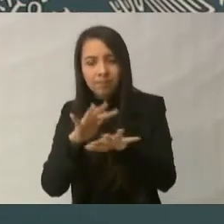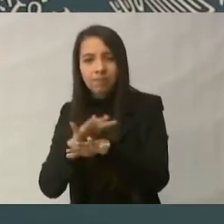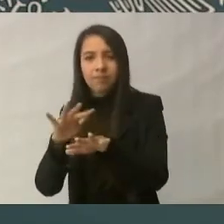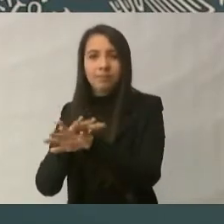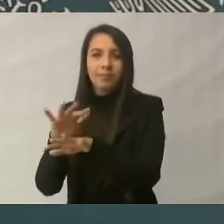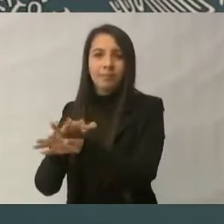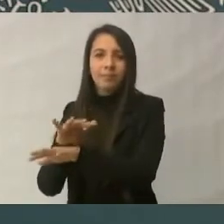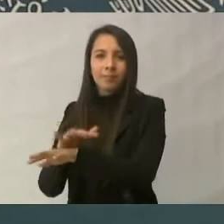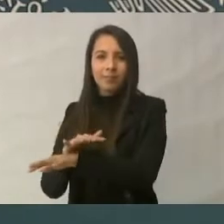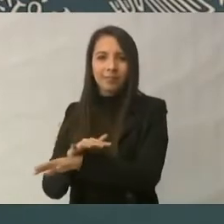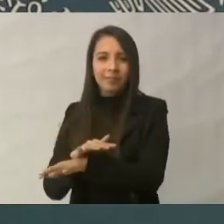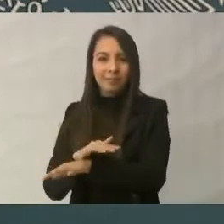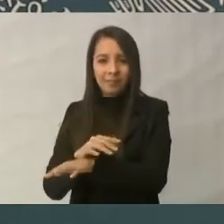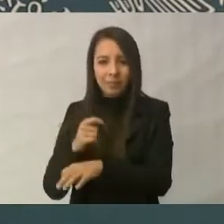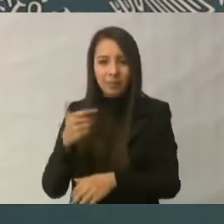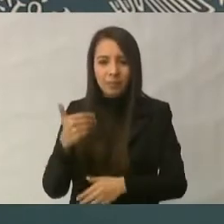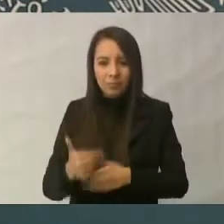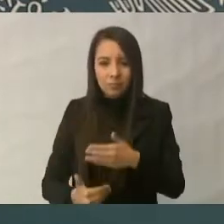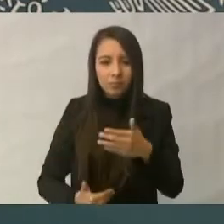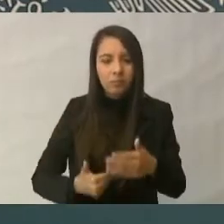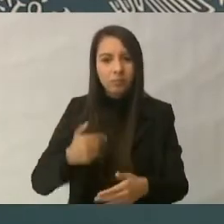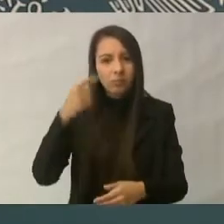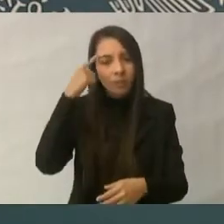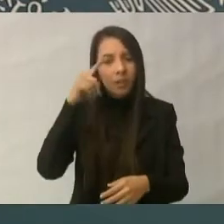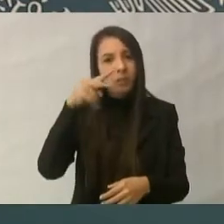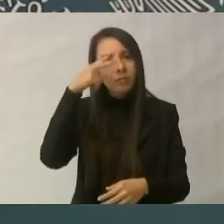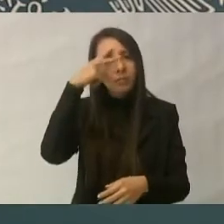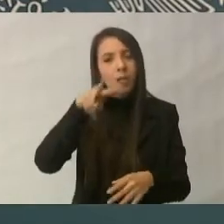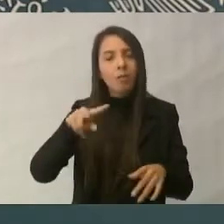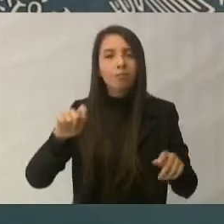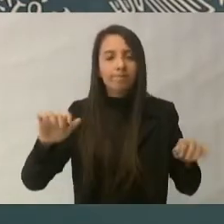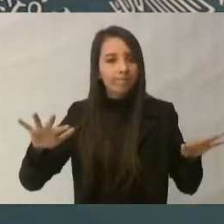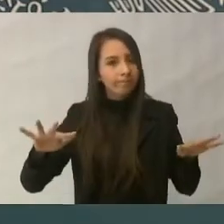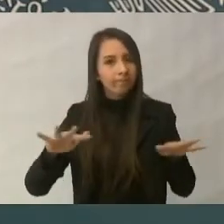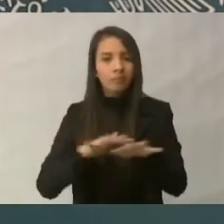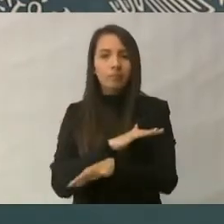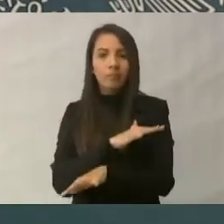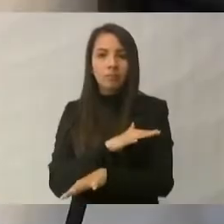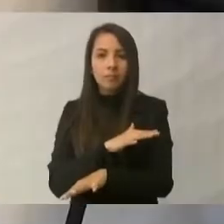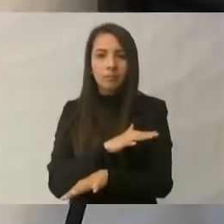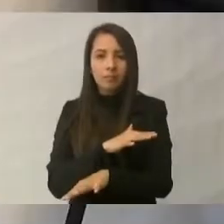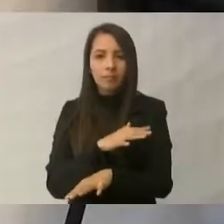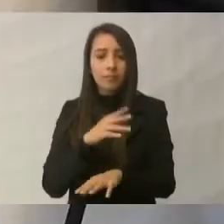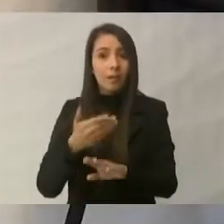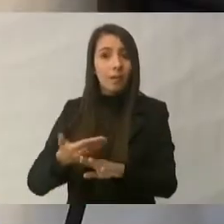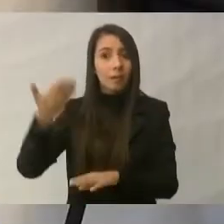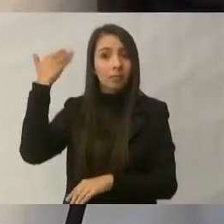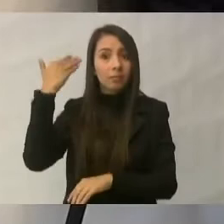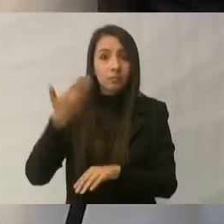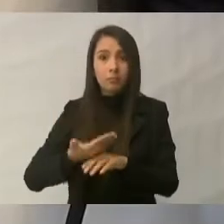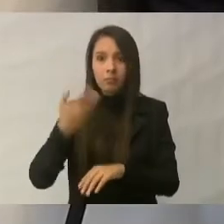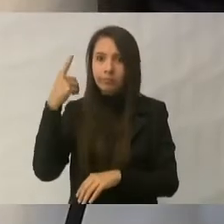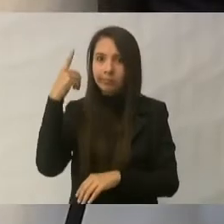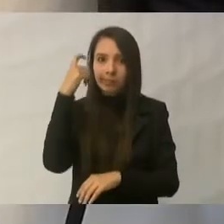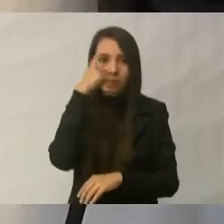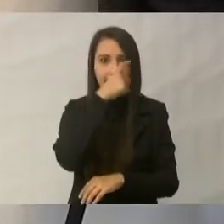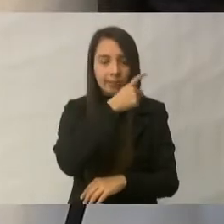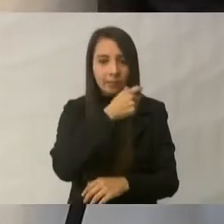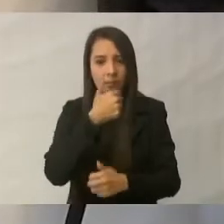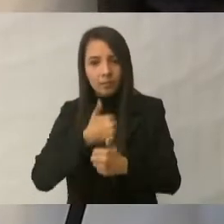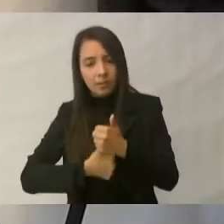proceso para la transformación de México cuando era muy difícil también quiero decir